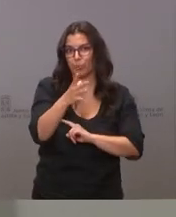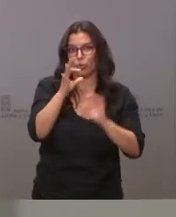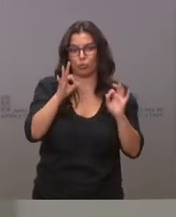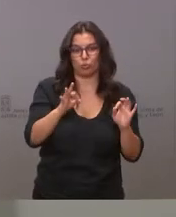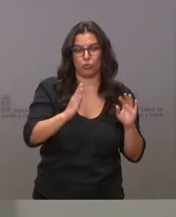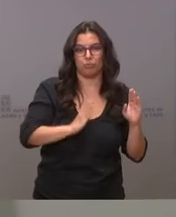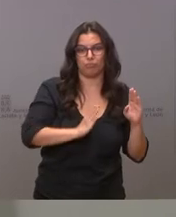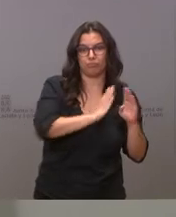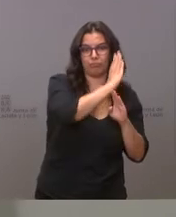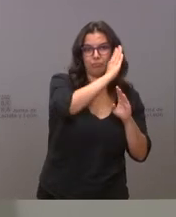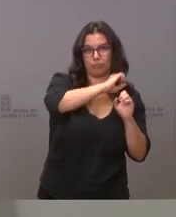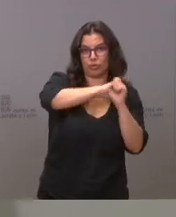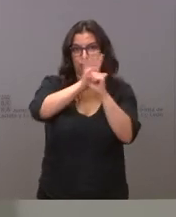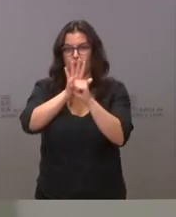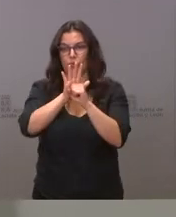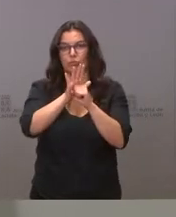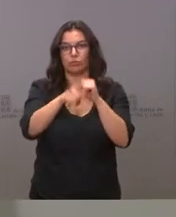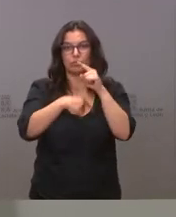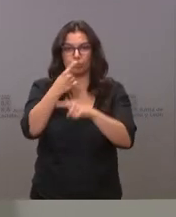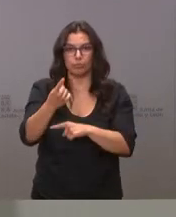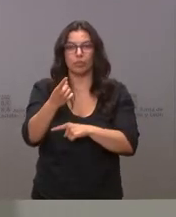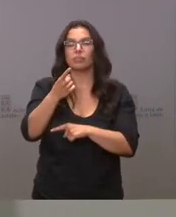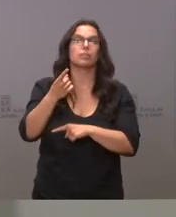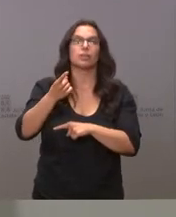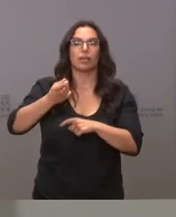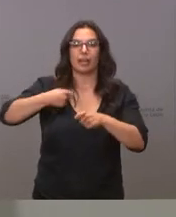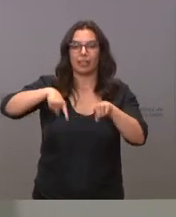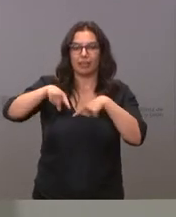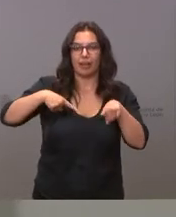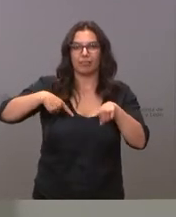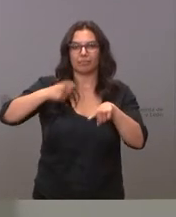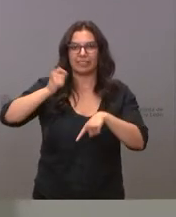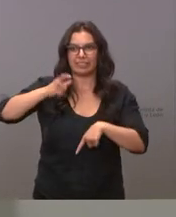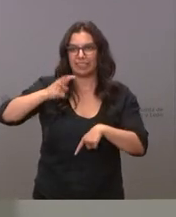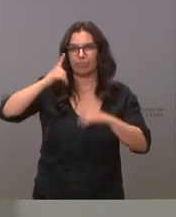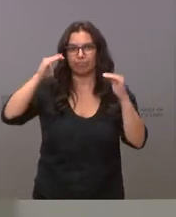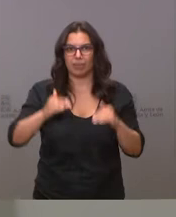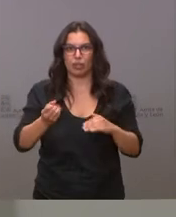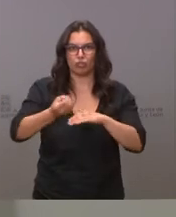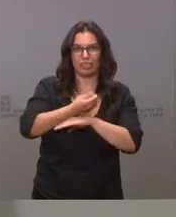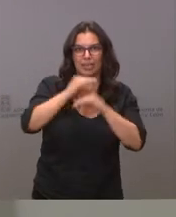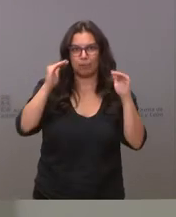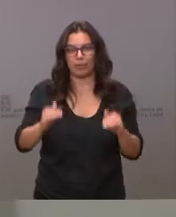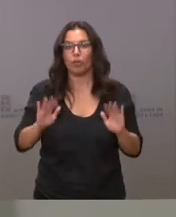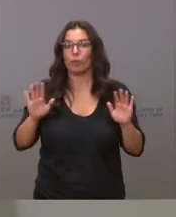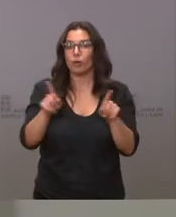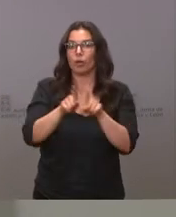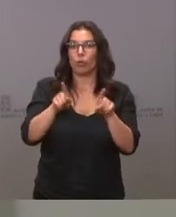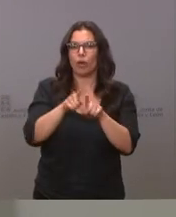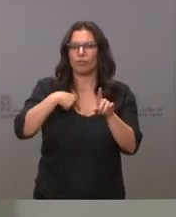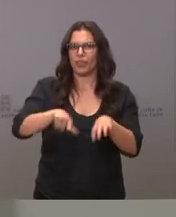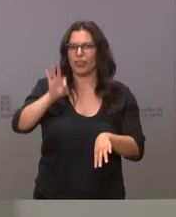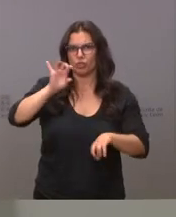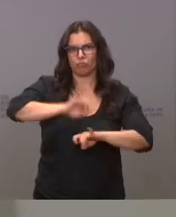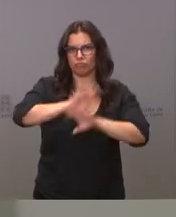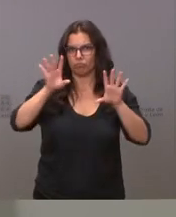pandemia ha hecho que probablemente la frecuencia de estos viajes sea menor, pero en cualquier caso es una decisión firme